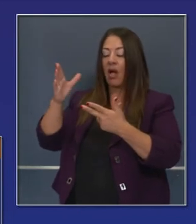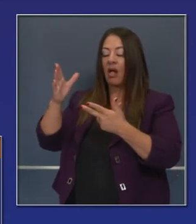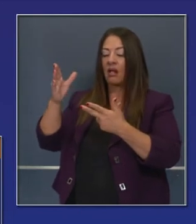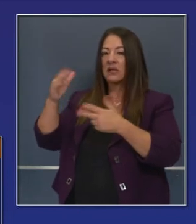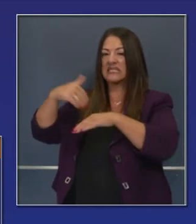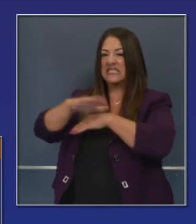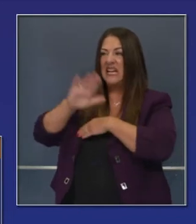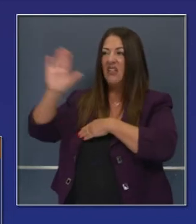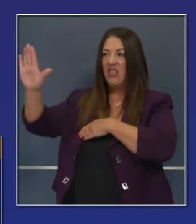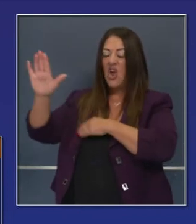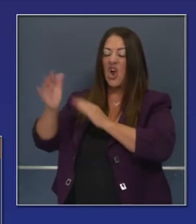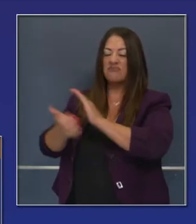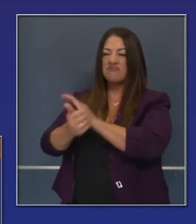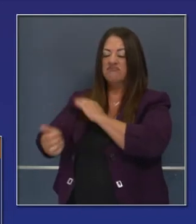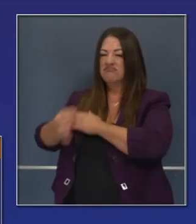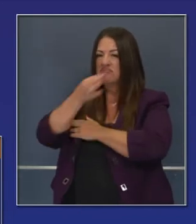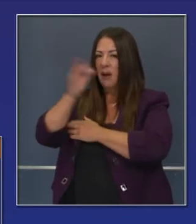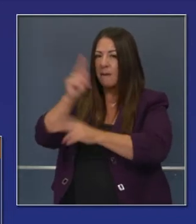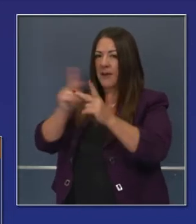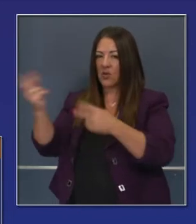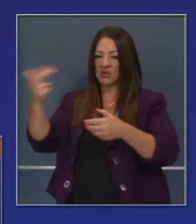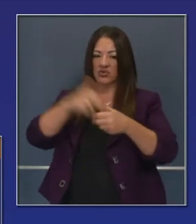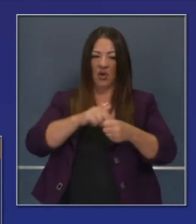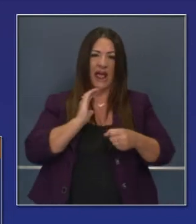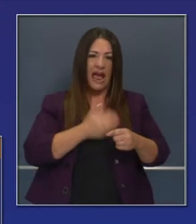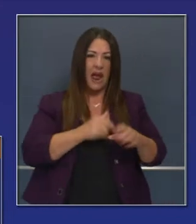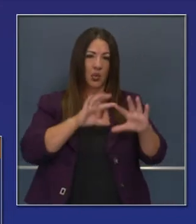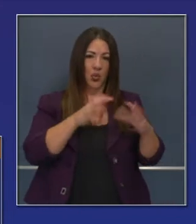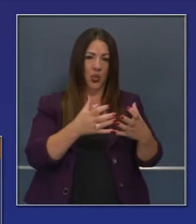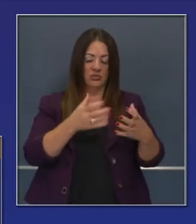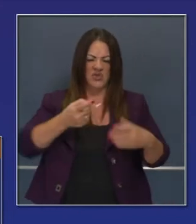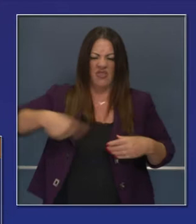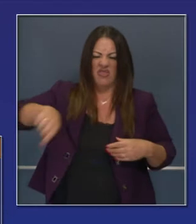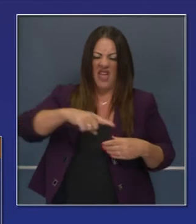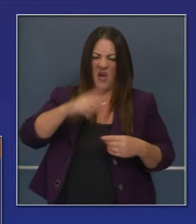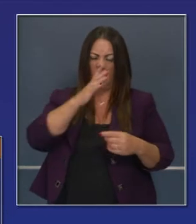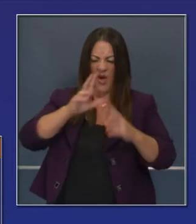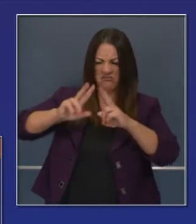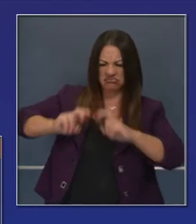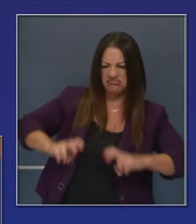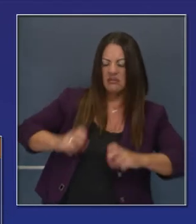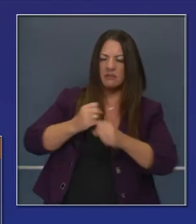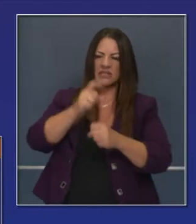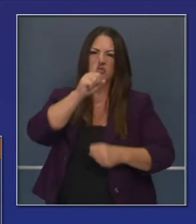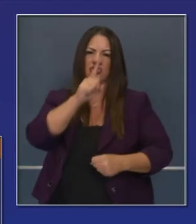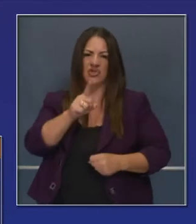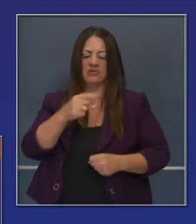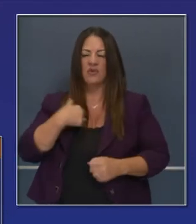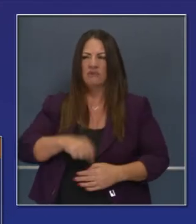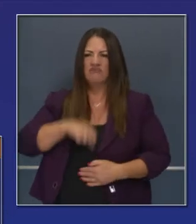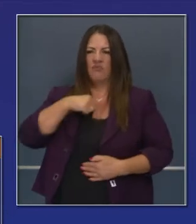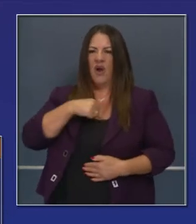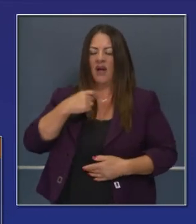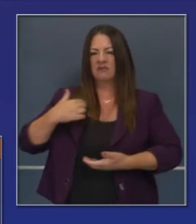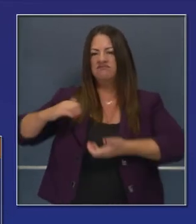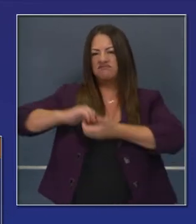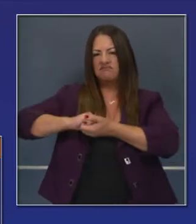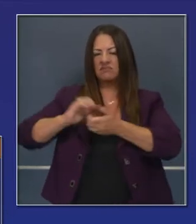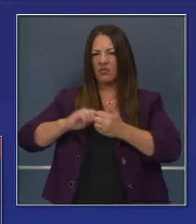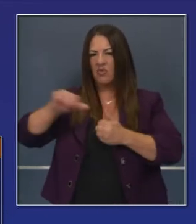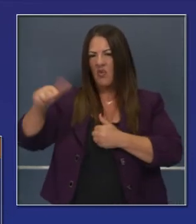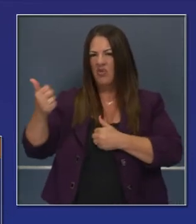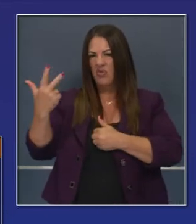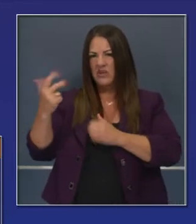Agregaremos a peritos de ellos, por supuesto, ampliando todavía más el grupo de trabajo. Estamos orgullosos de este grupo de trabajo,